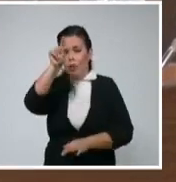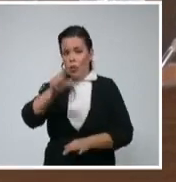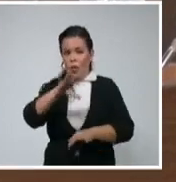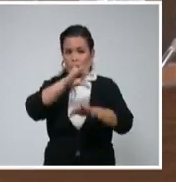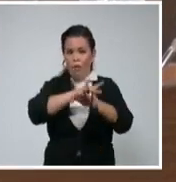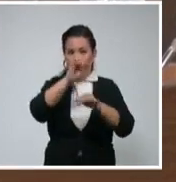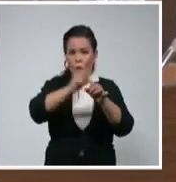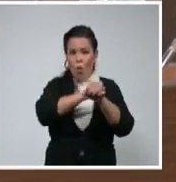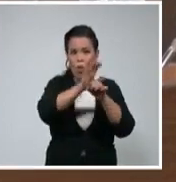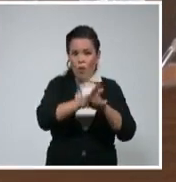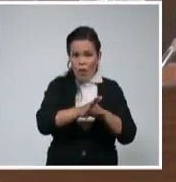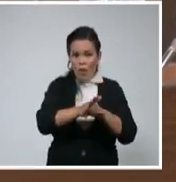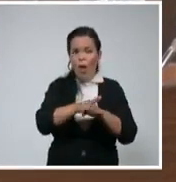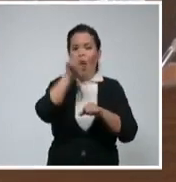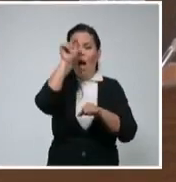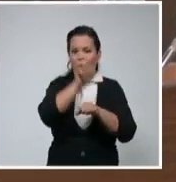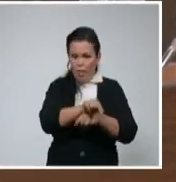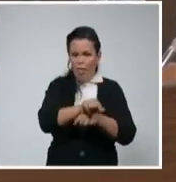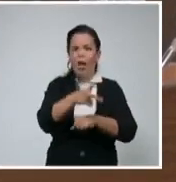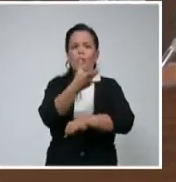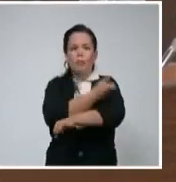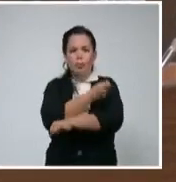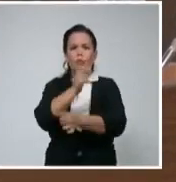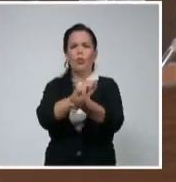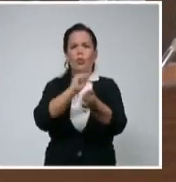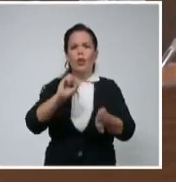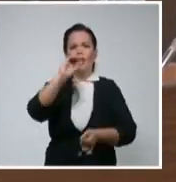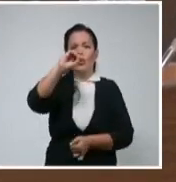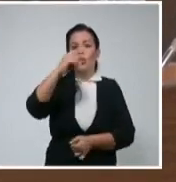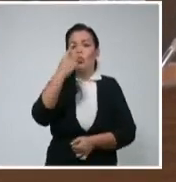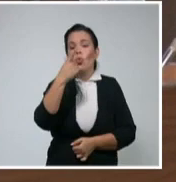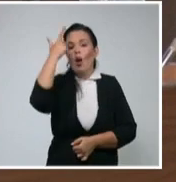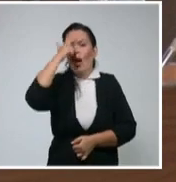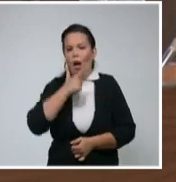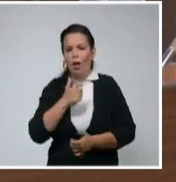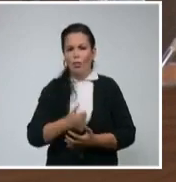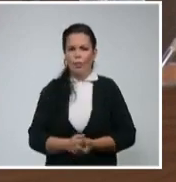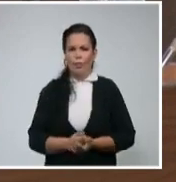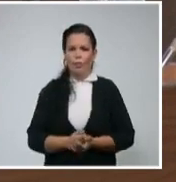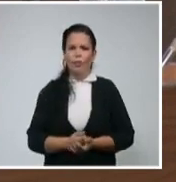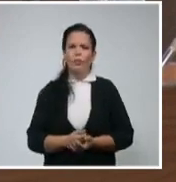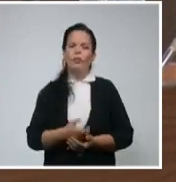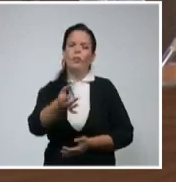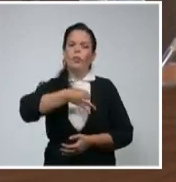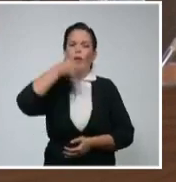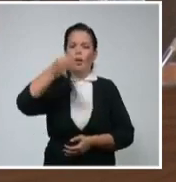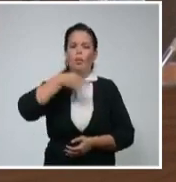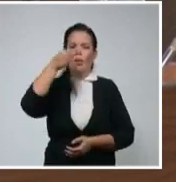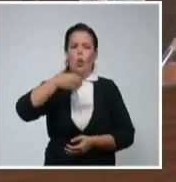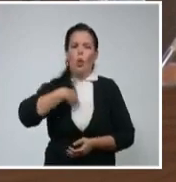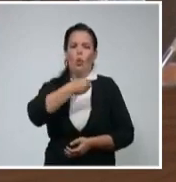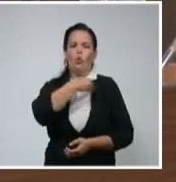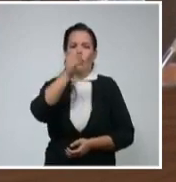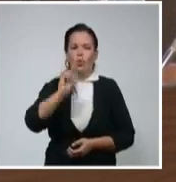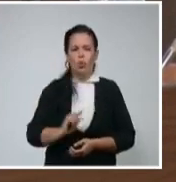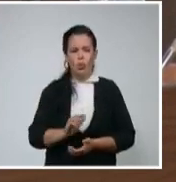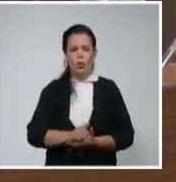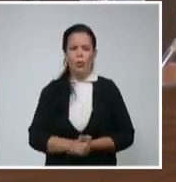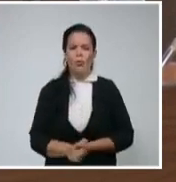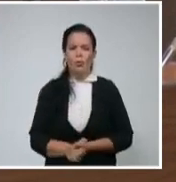Ingeniería Genética y Biotecnología, doctora en Ciencias Marta Ayala, actualizó sobre los otros dos candidatos cubanos.